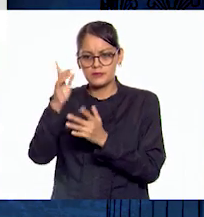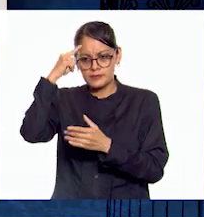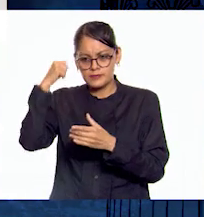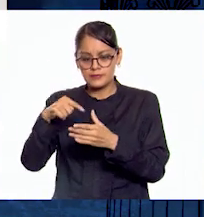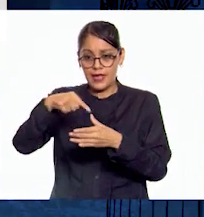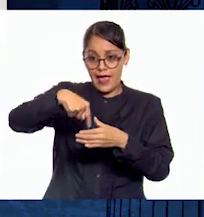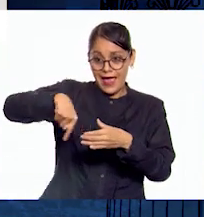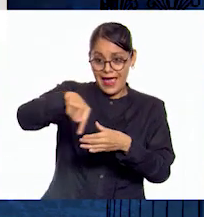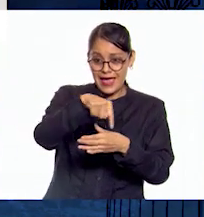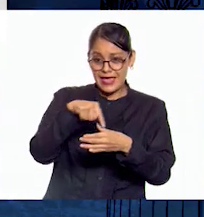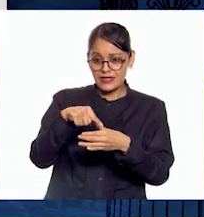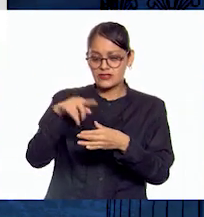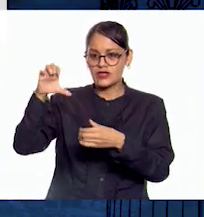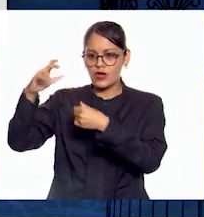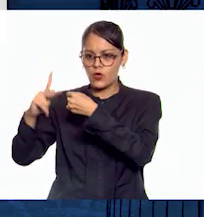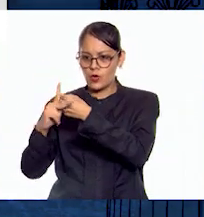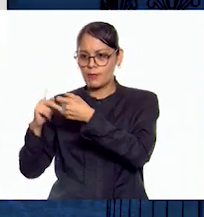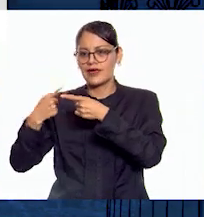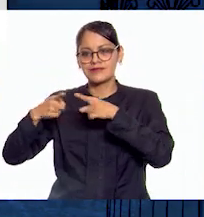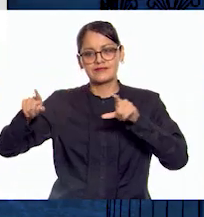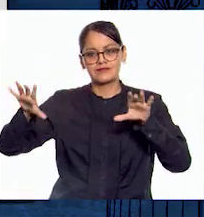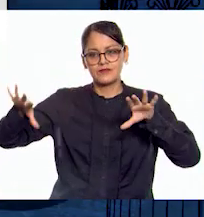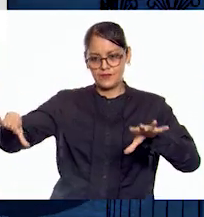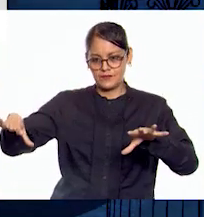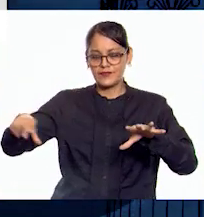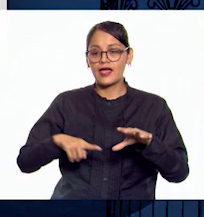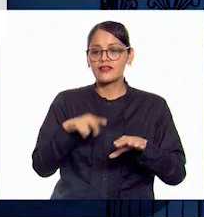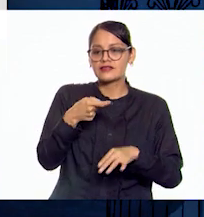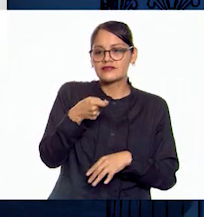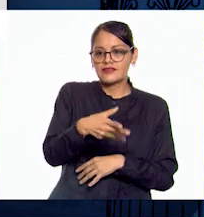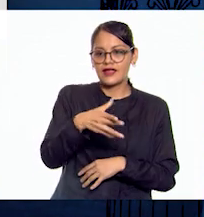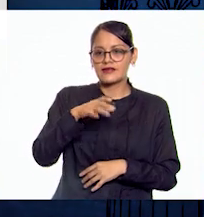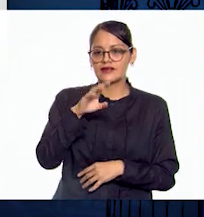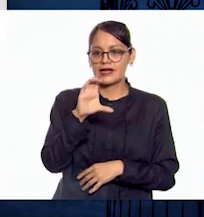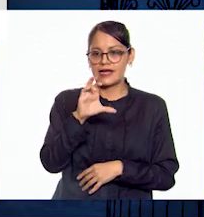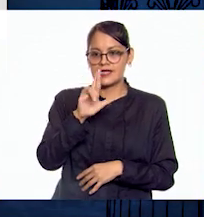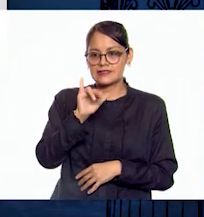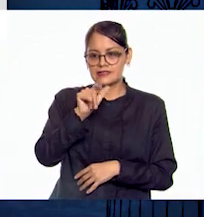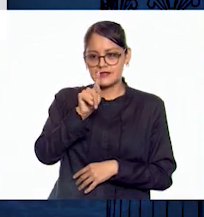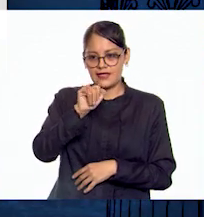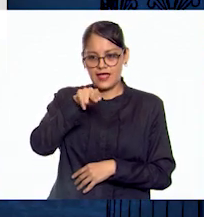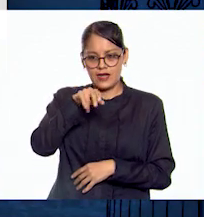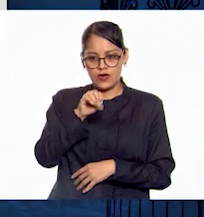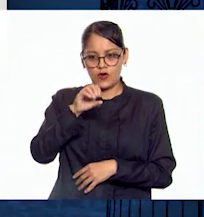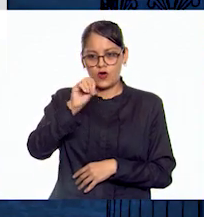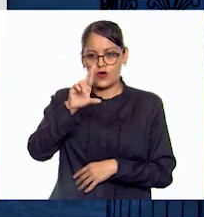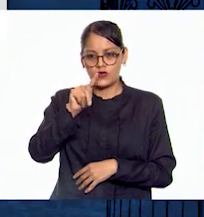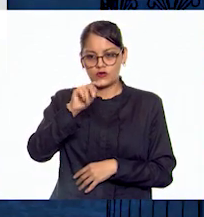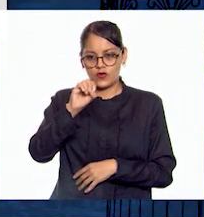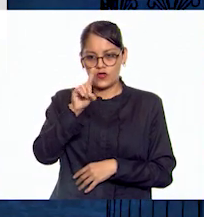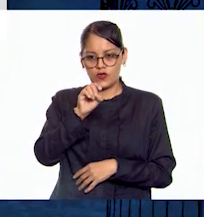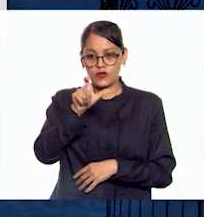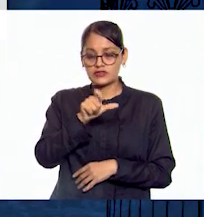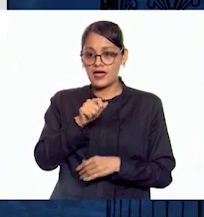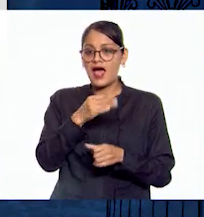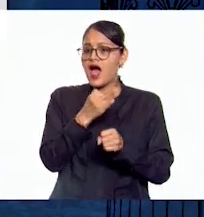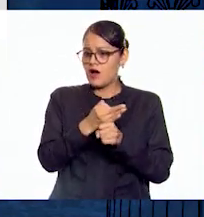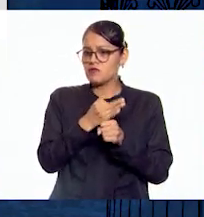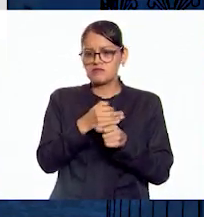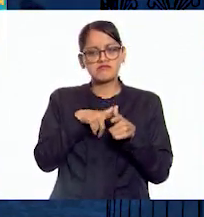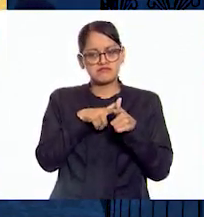resto de Europa, conocida como cristiano-ortodoxa, que hasta nuestros días tiene millones de seguidores,